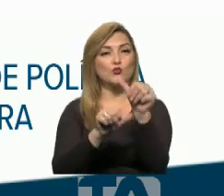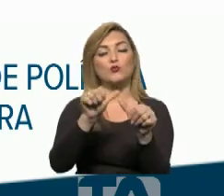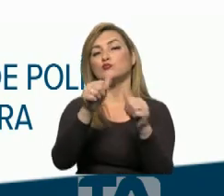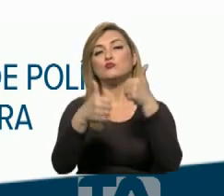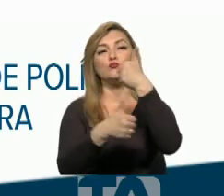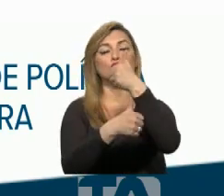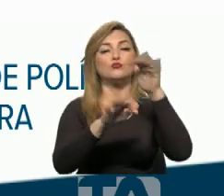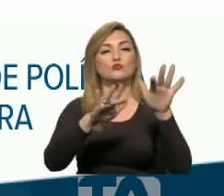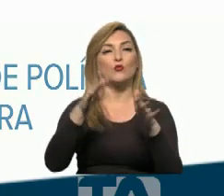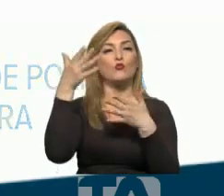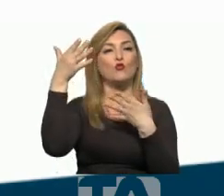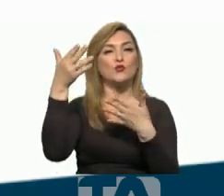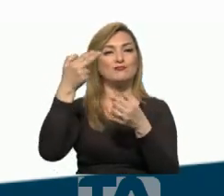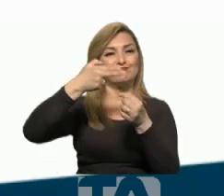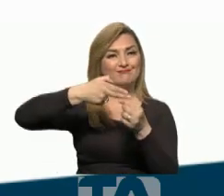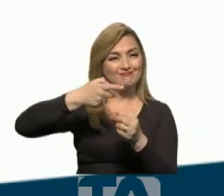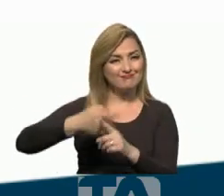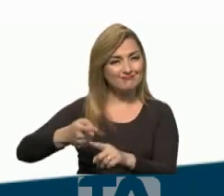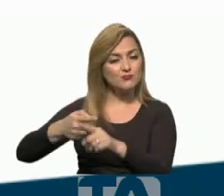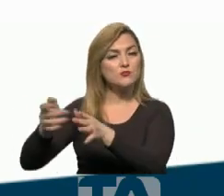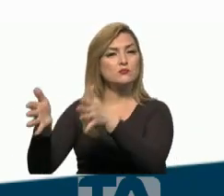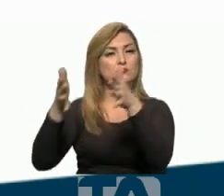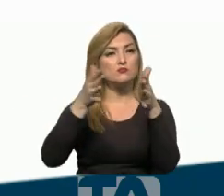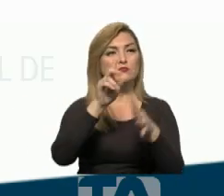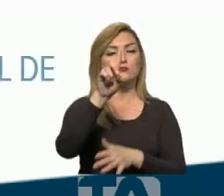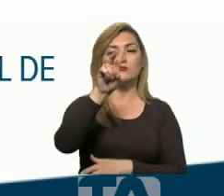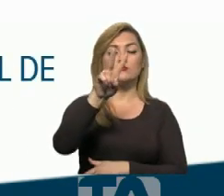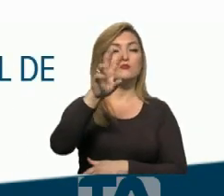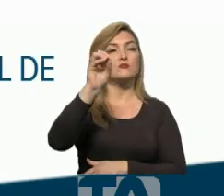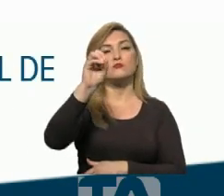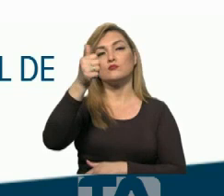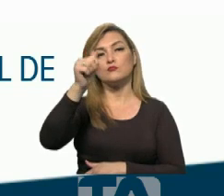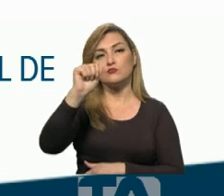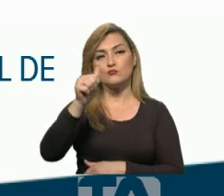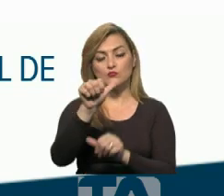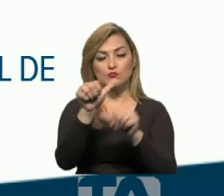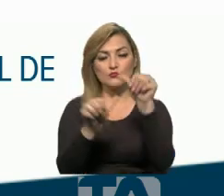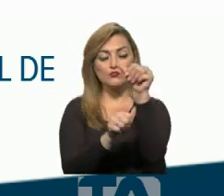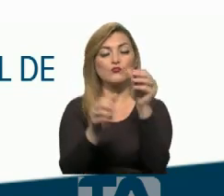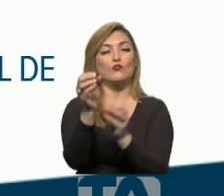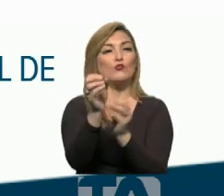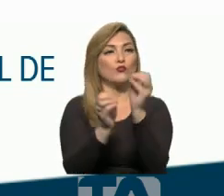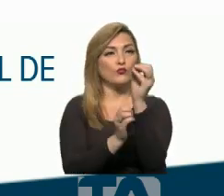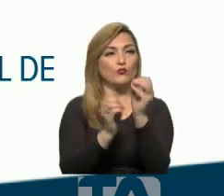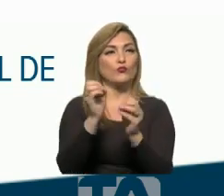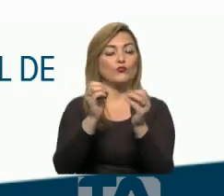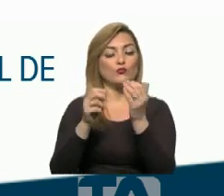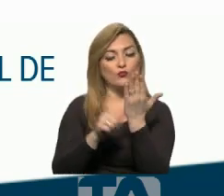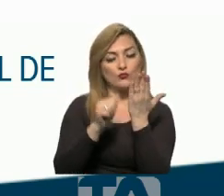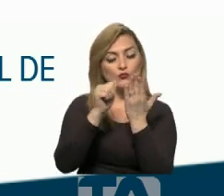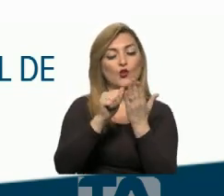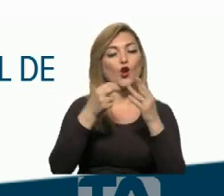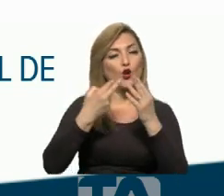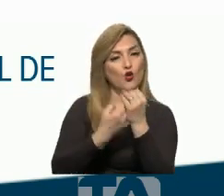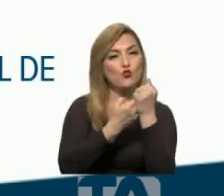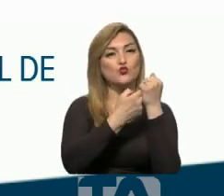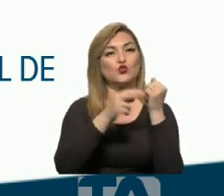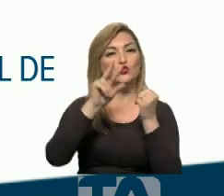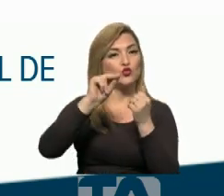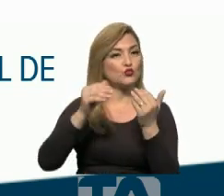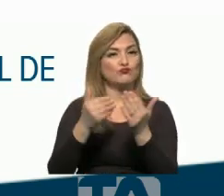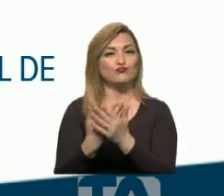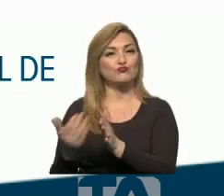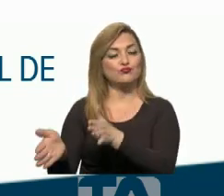Hidrocarburífera. En 2010, asesor de despacho en el Ministerio de Recursos Naturales No Renovables. Y en 2011